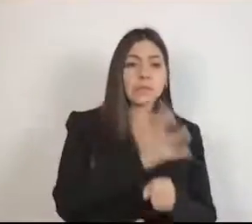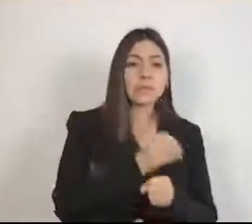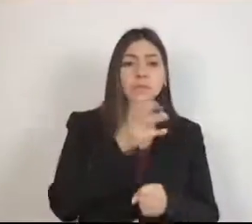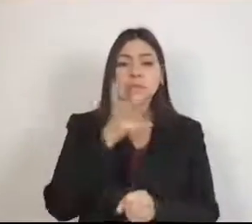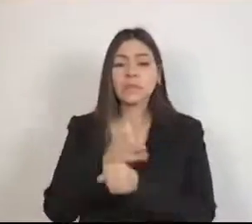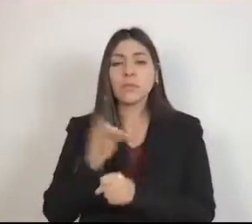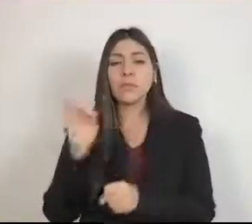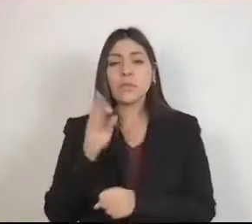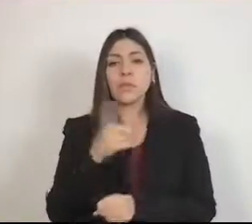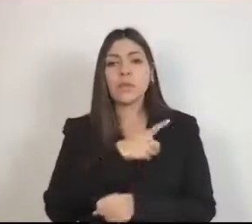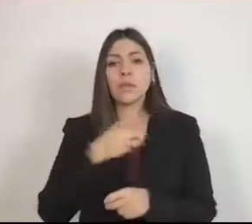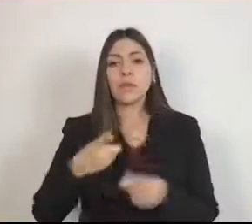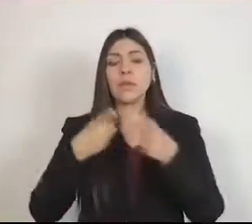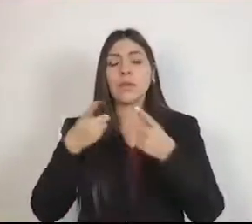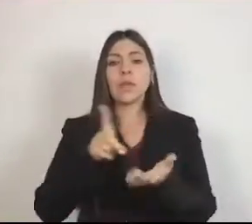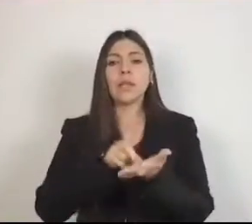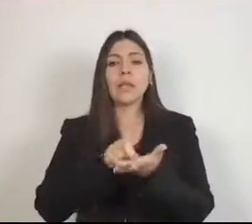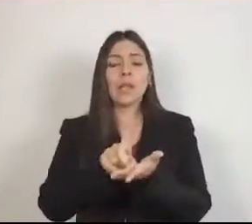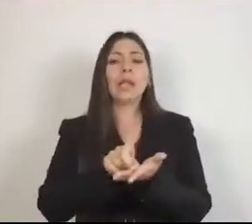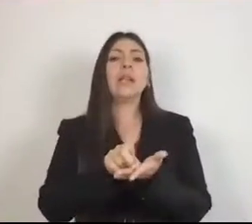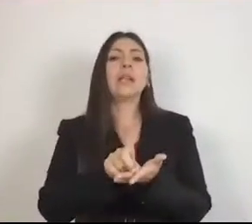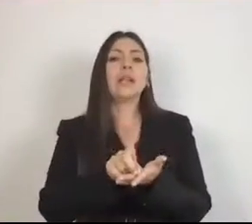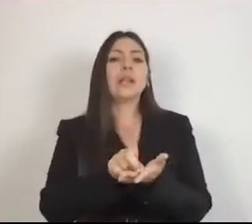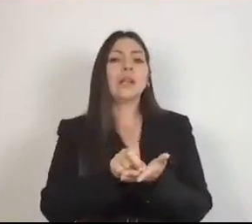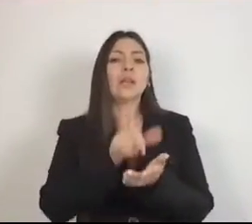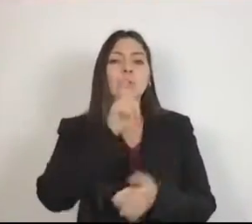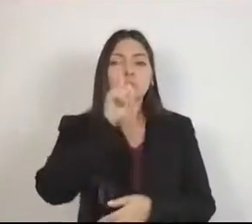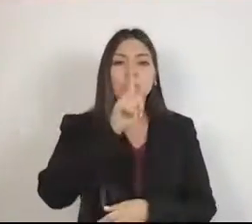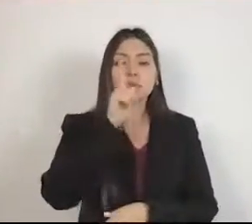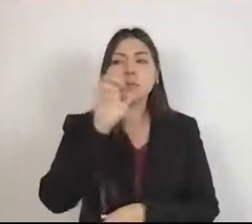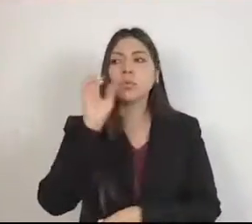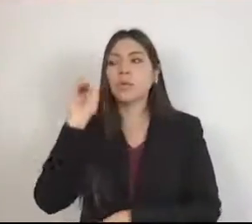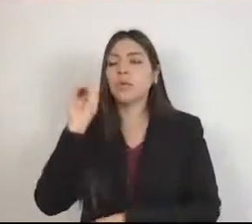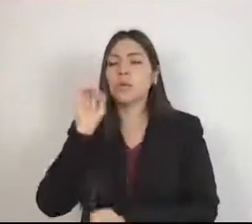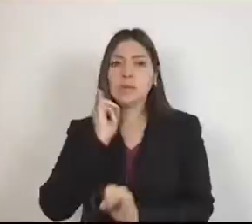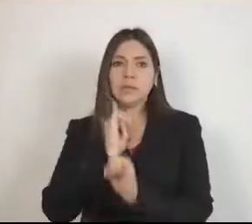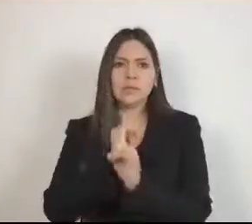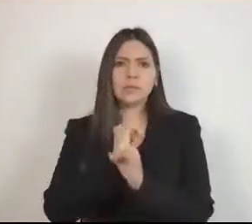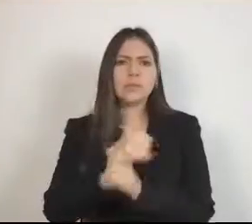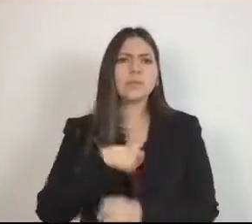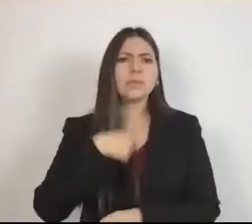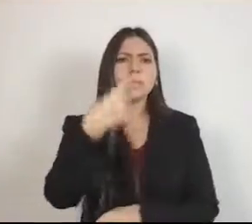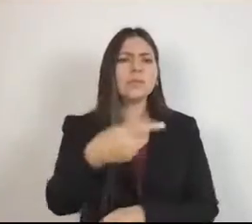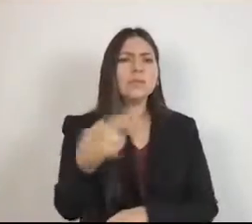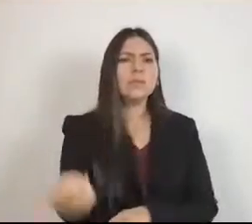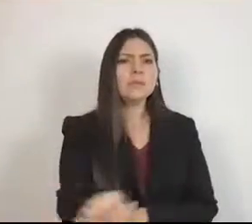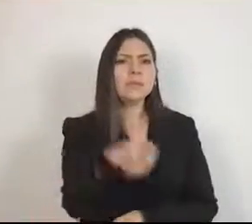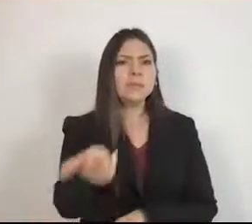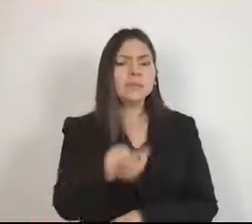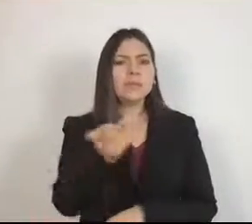o, en su caso, al Internet. Le pregunto, señor secretario,